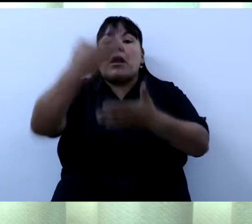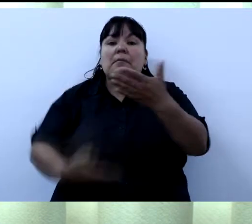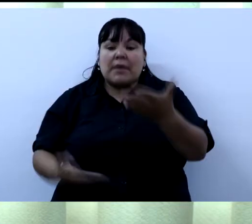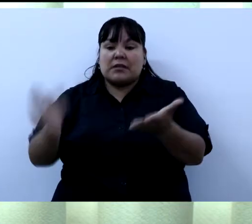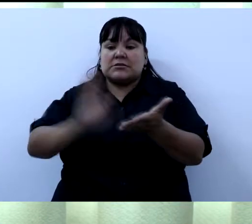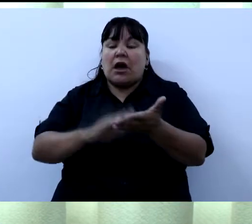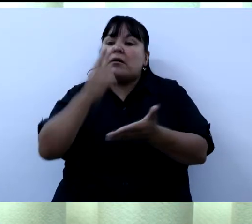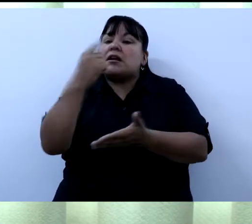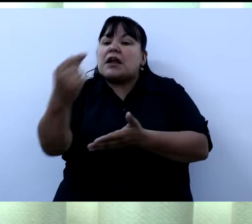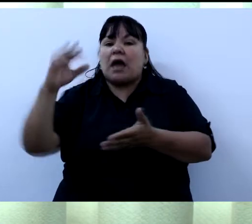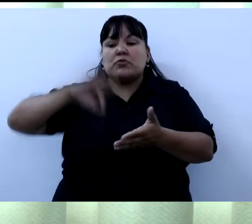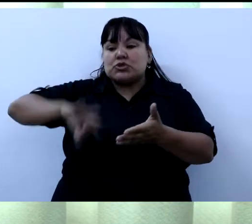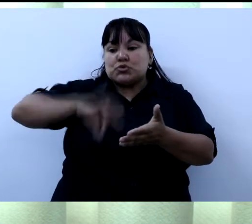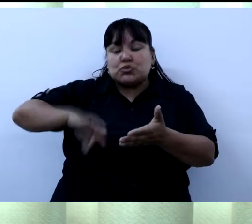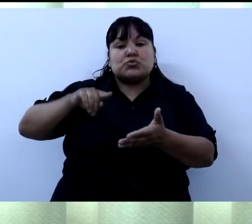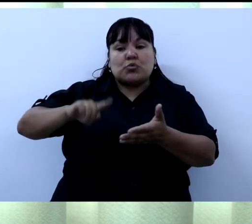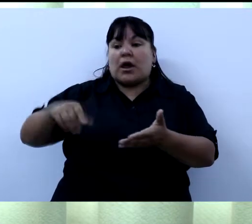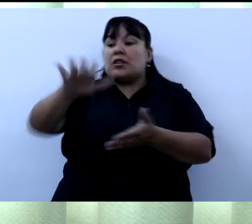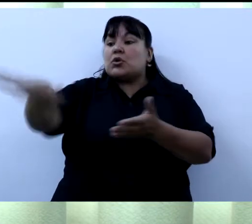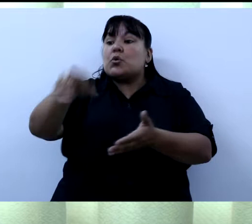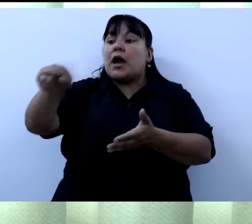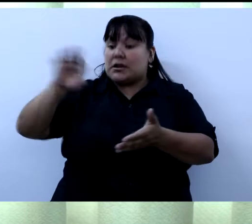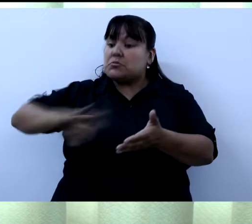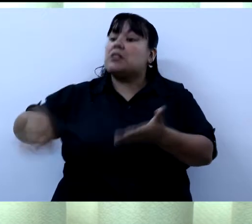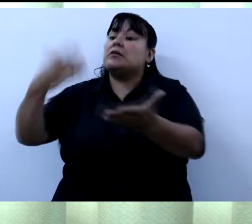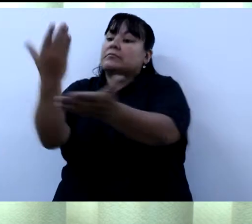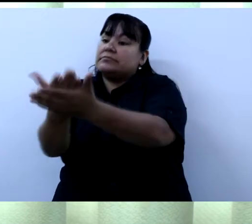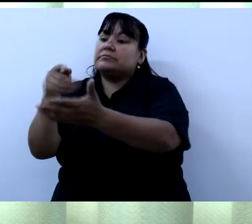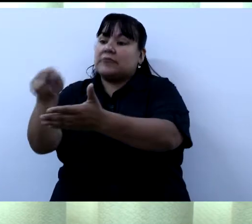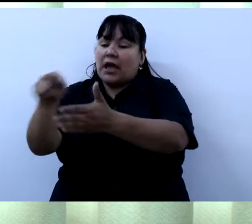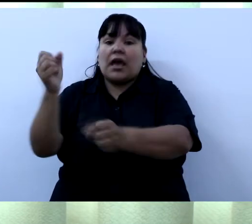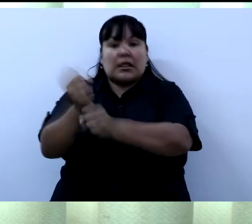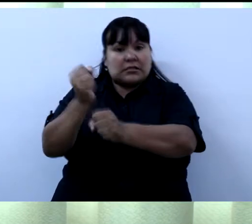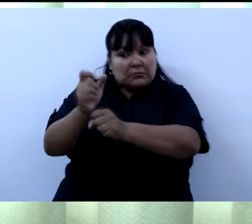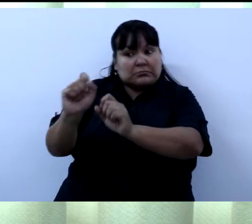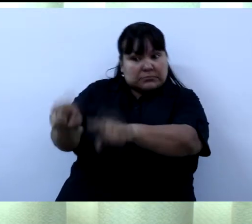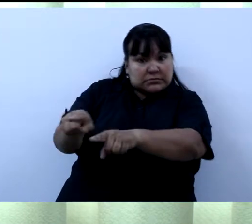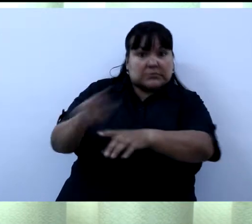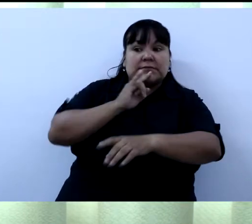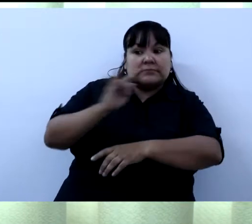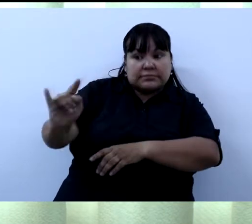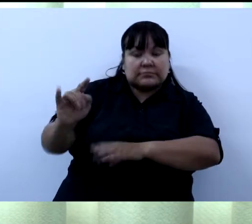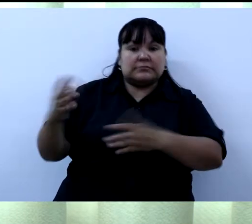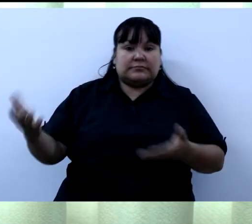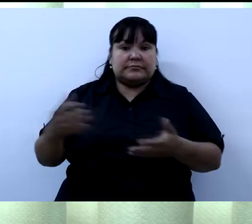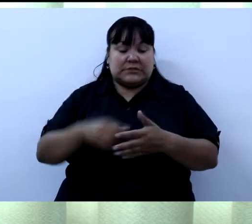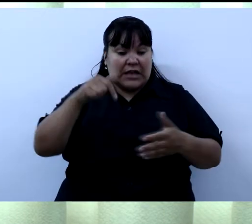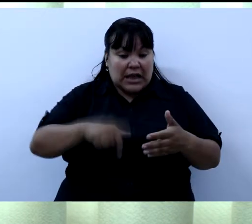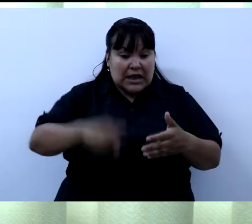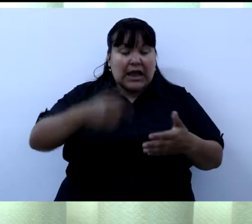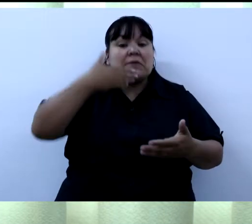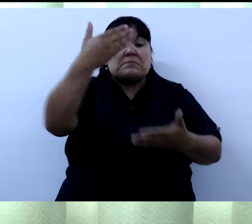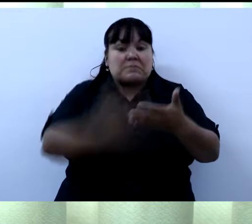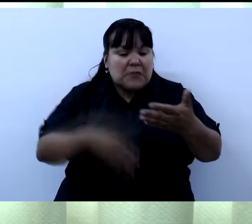de acuerdo a la necesidad o al criterio que tenemos preestablecido a las diferentes direcciones o